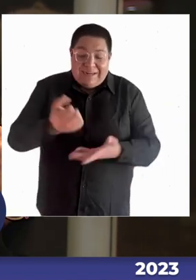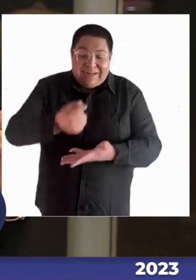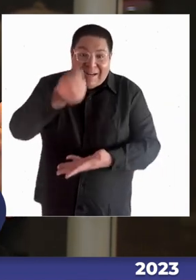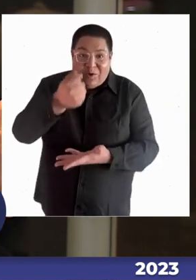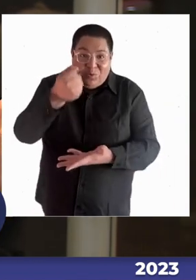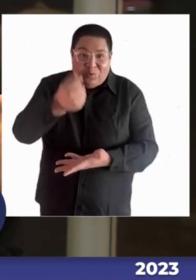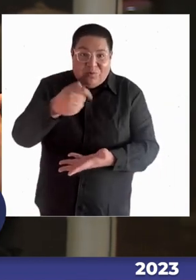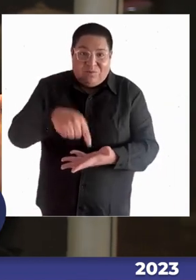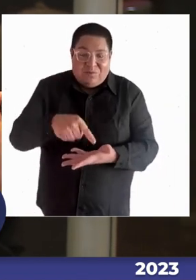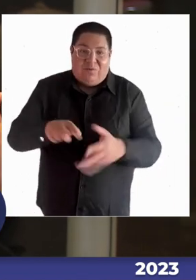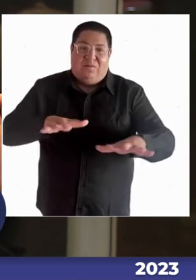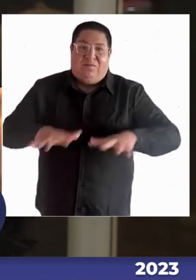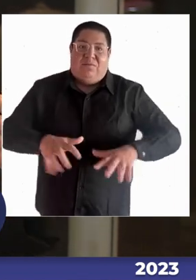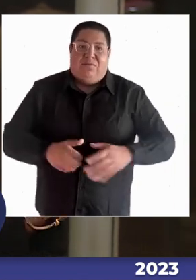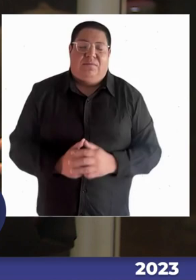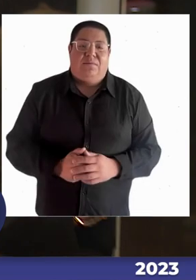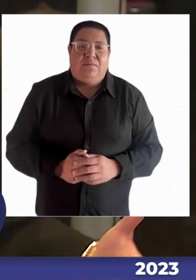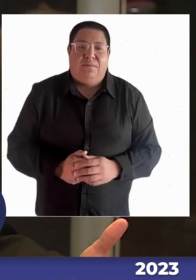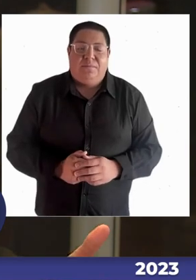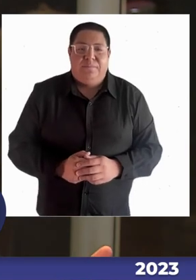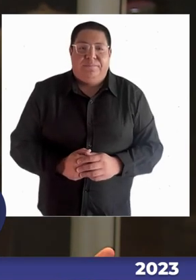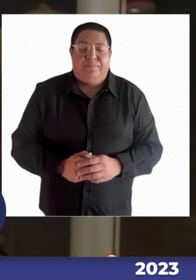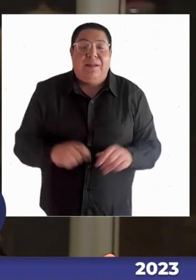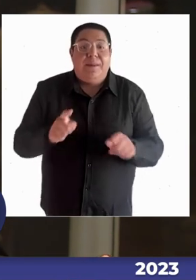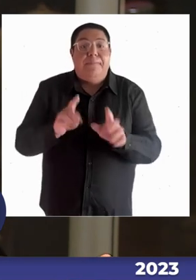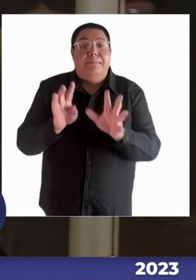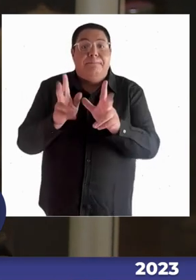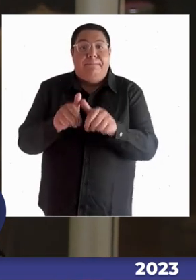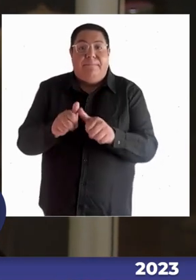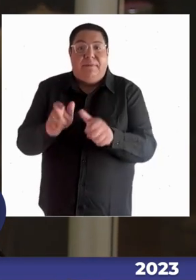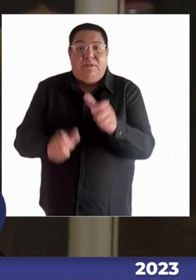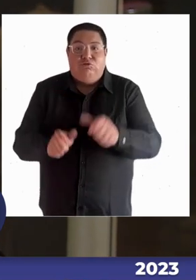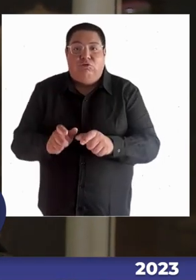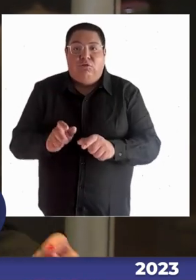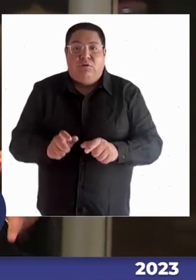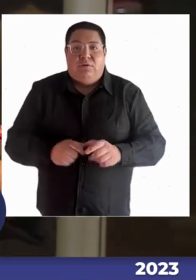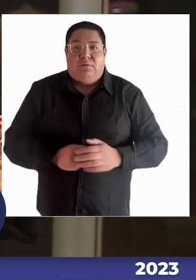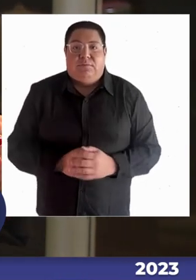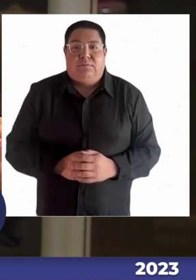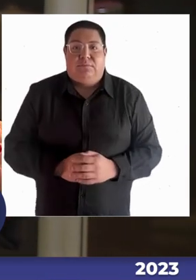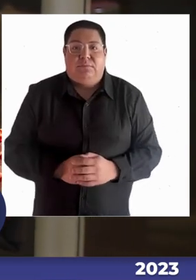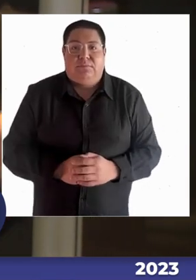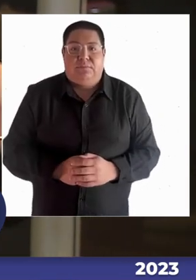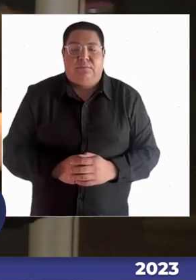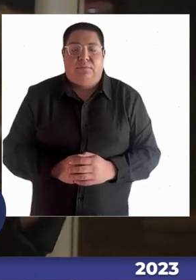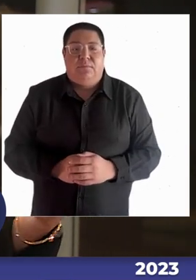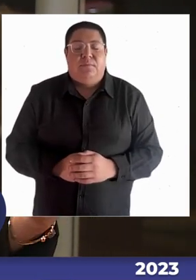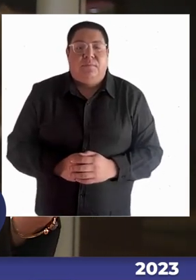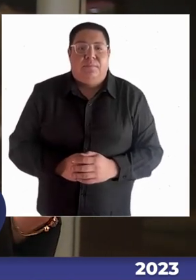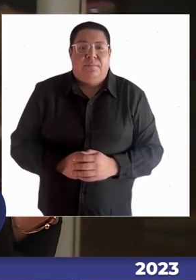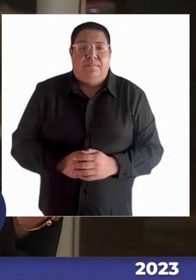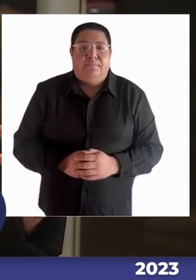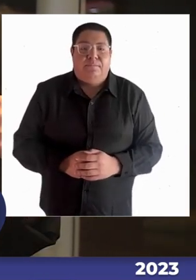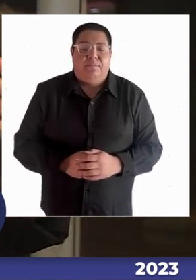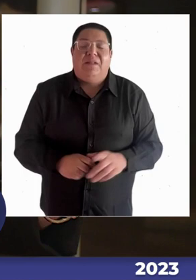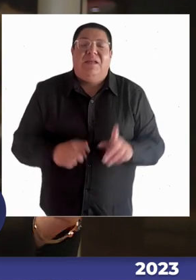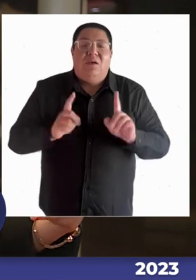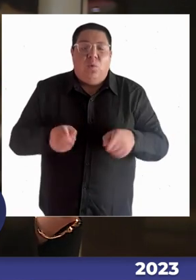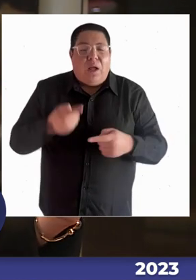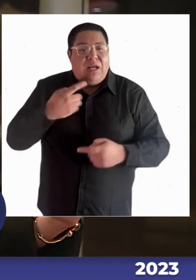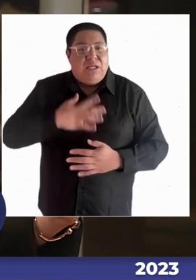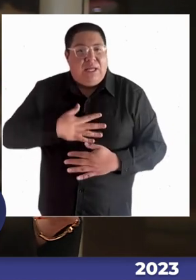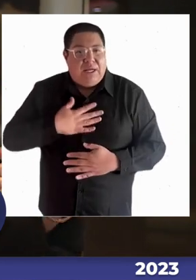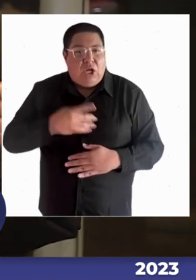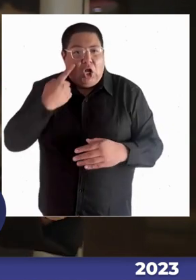que se pueda eventualmente entregar a las familias también son recursos. Entonces, me parece importante también conocer si hay algún